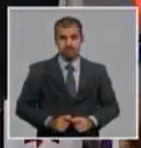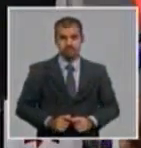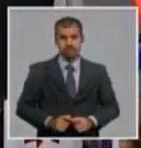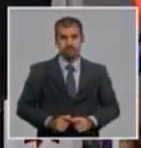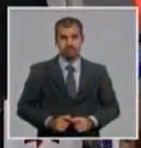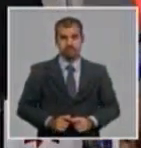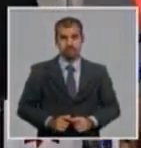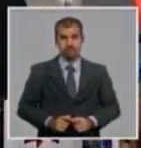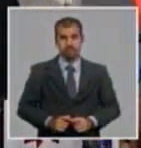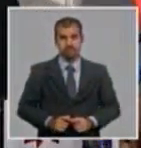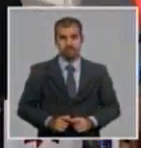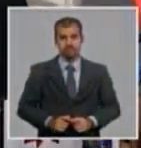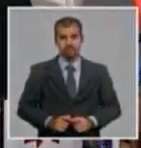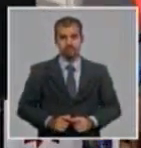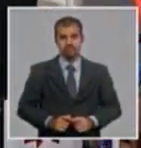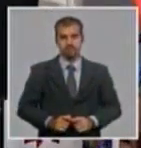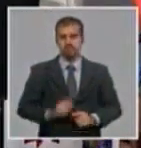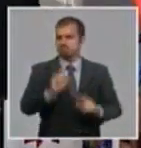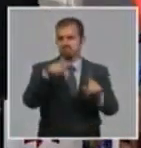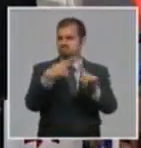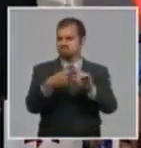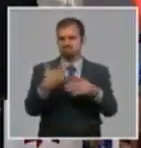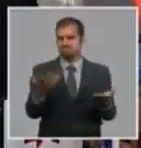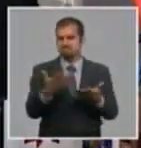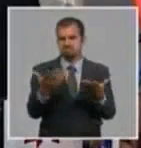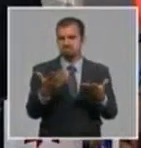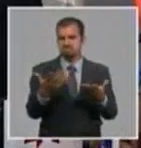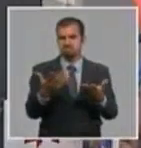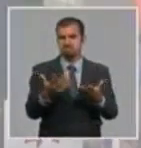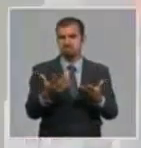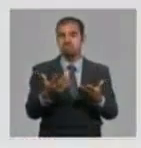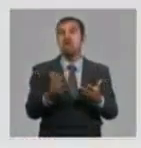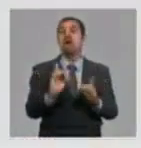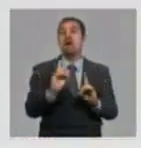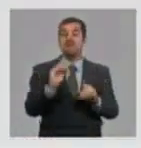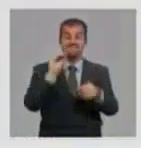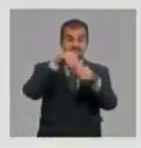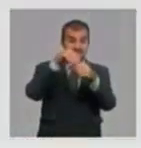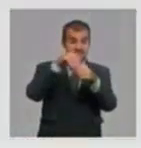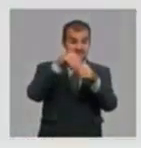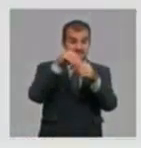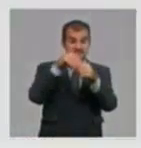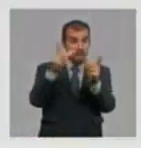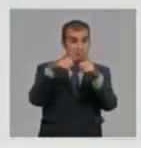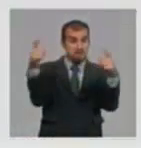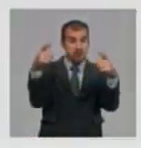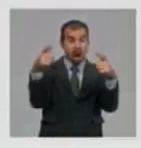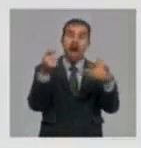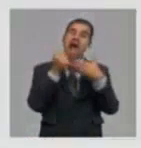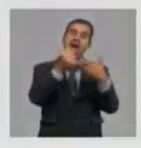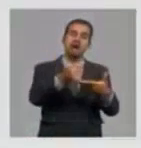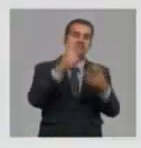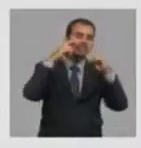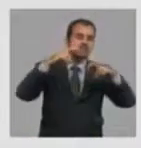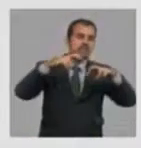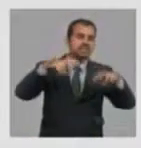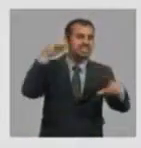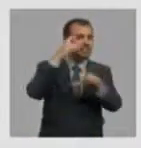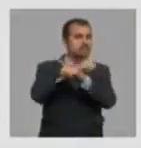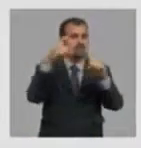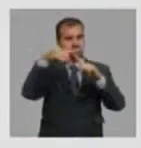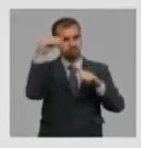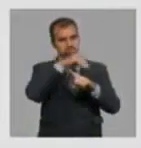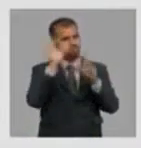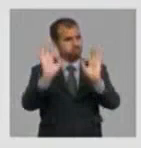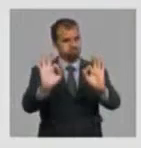Una de las cuestiones adicionales es que destinan parte importante de su ingreso a la investigación científica y tecnológica. O sea, el resultado de sus